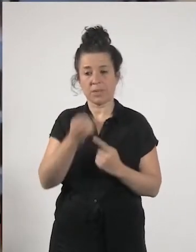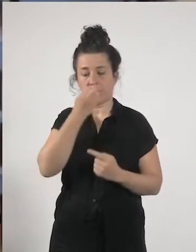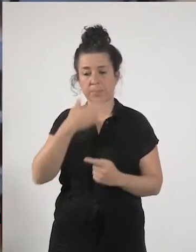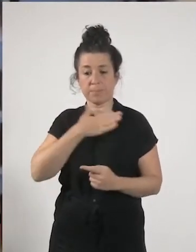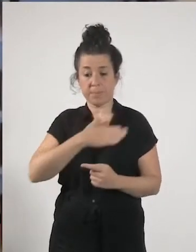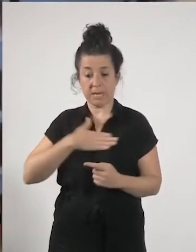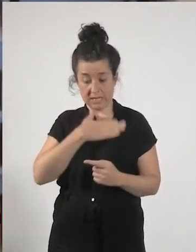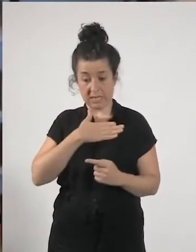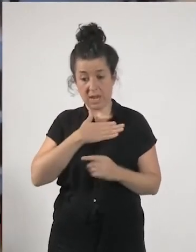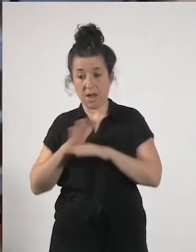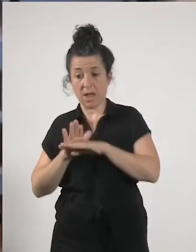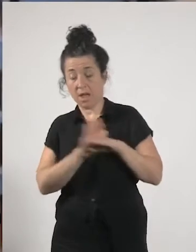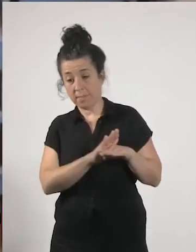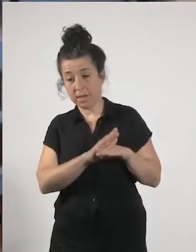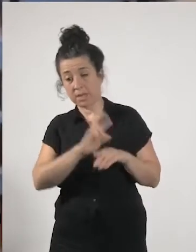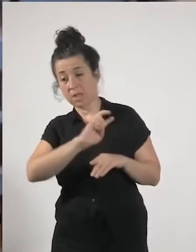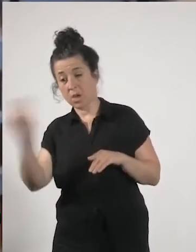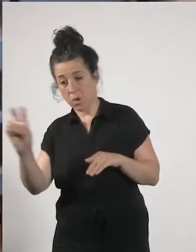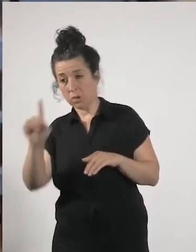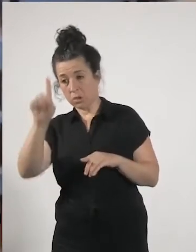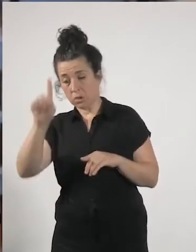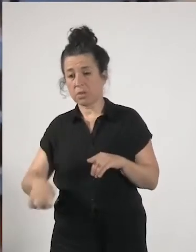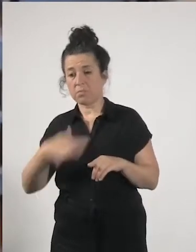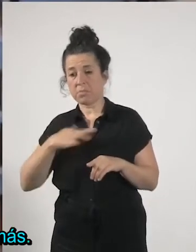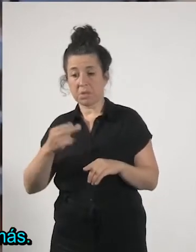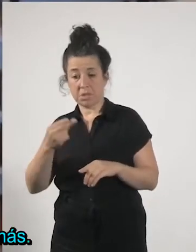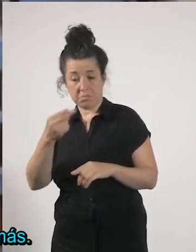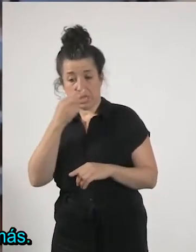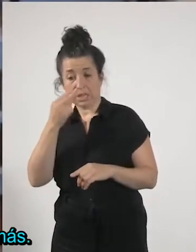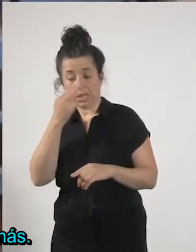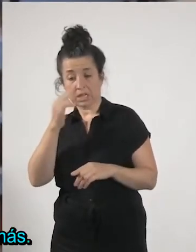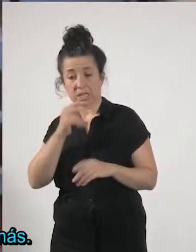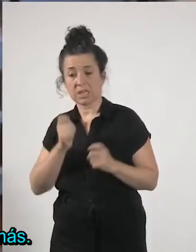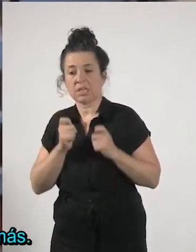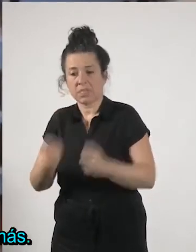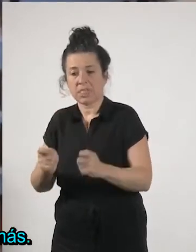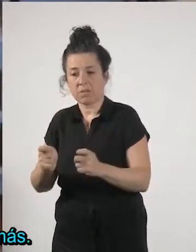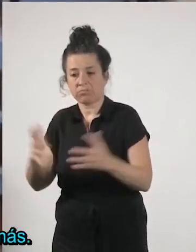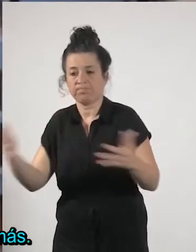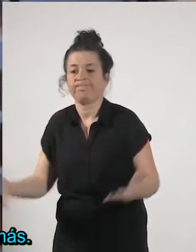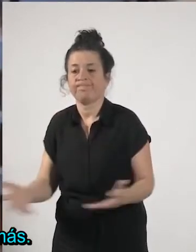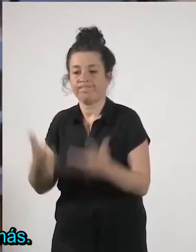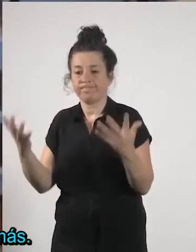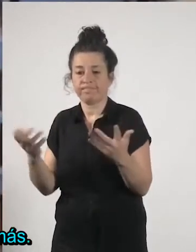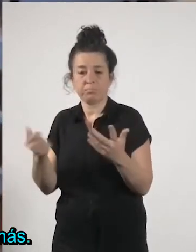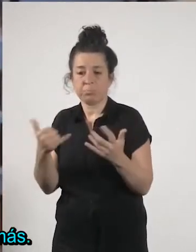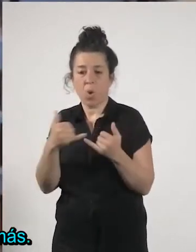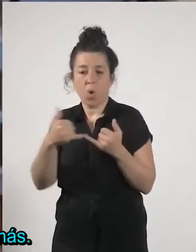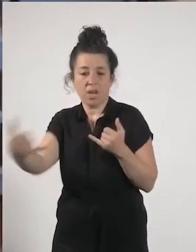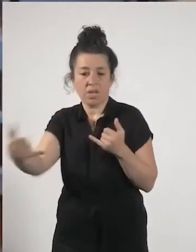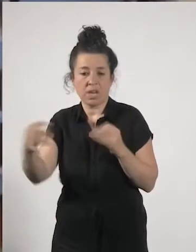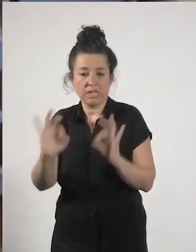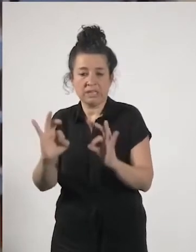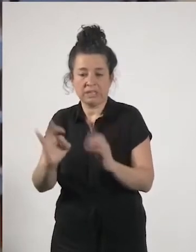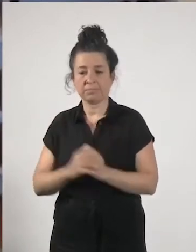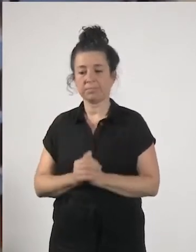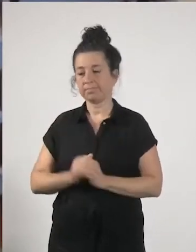también que son interesantes y bueno un poco en esa línea sin más